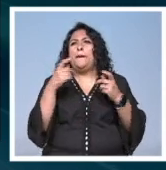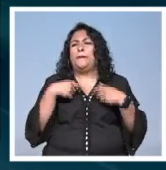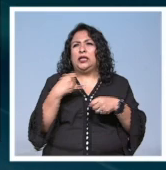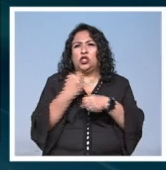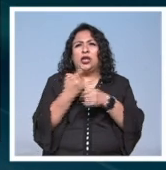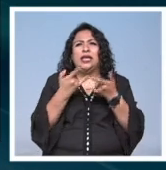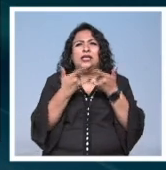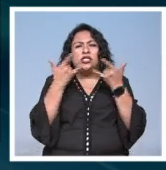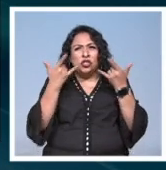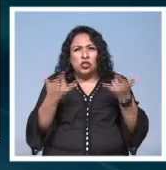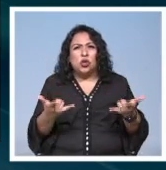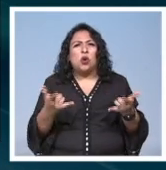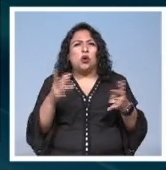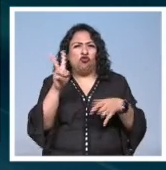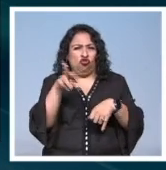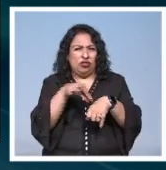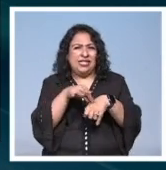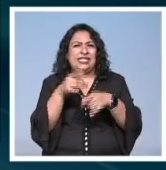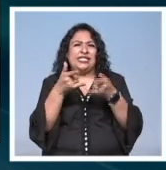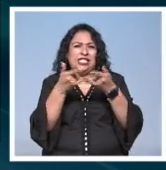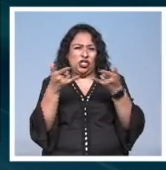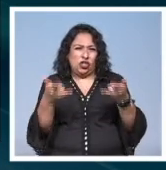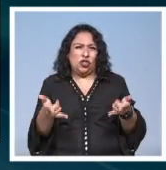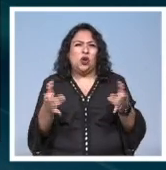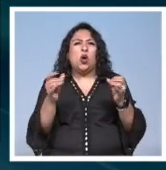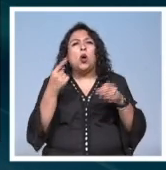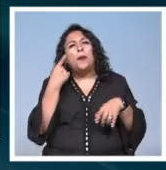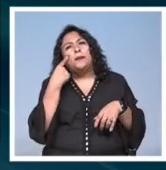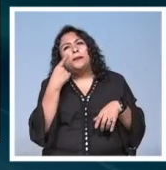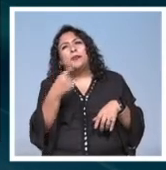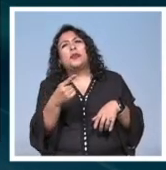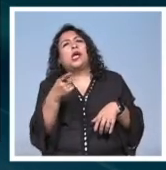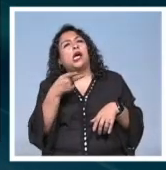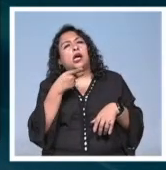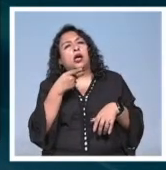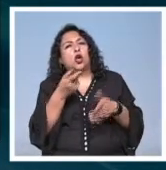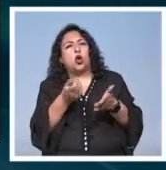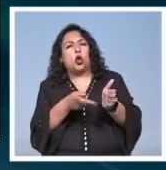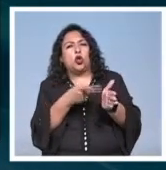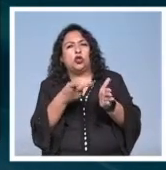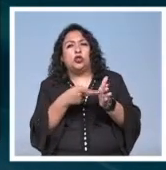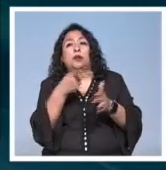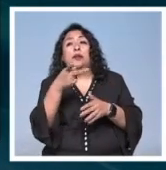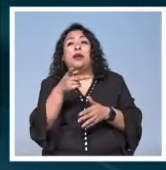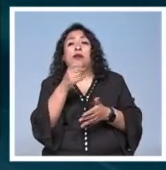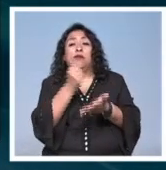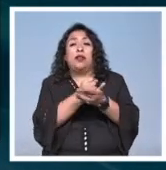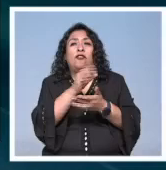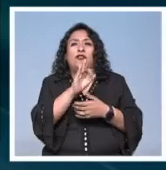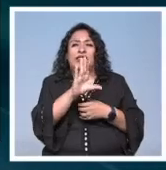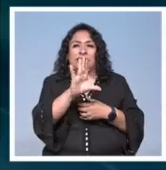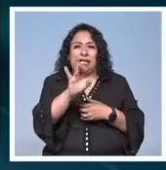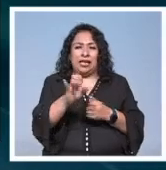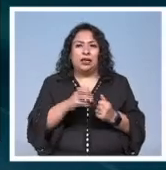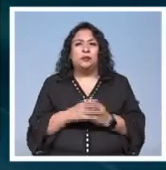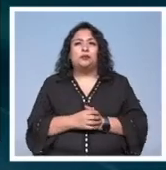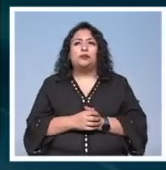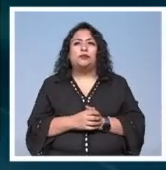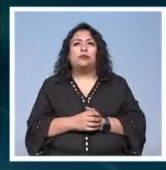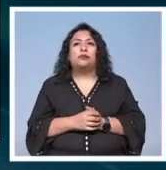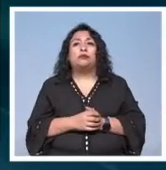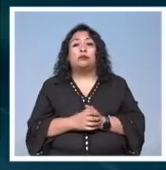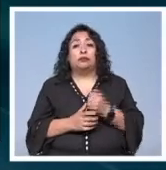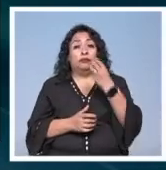históricos o literarios leyendas u observaciones cotidianas publica Fondo de Cultura Económica